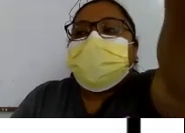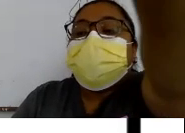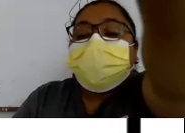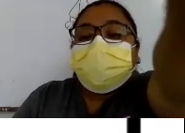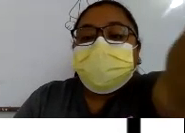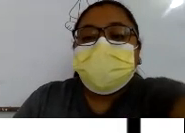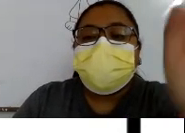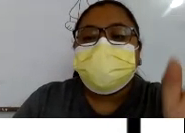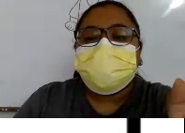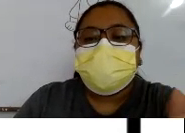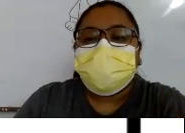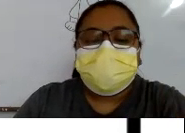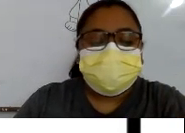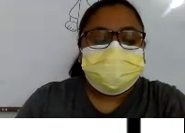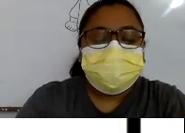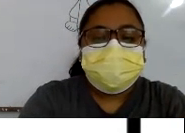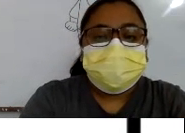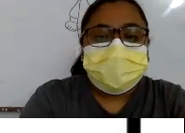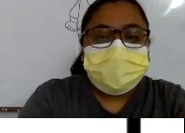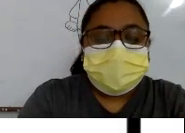Eso Y en Eso Señalo